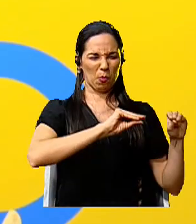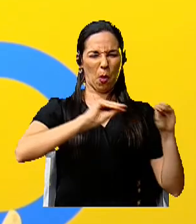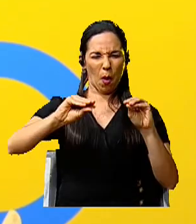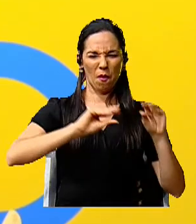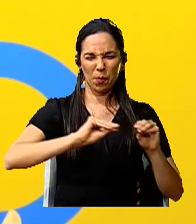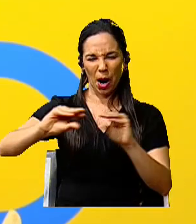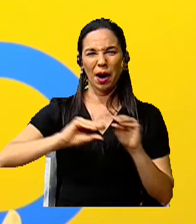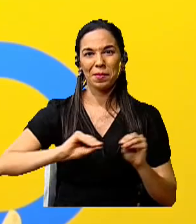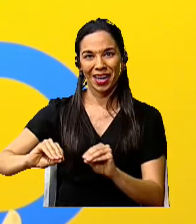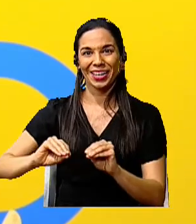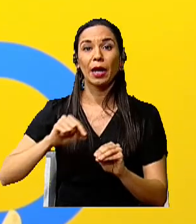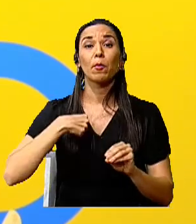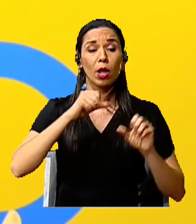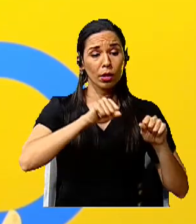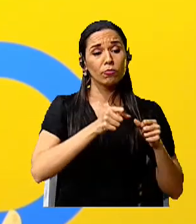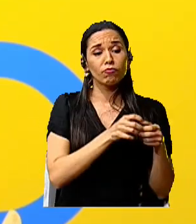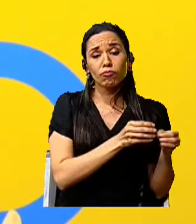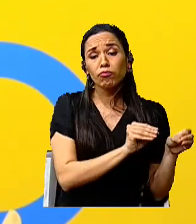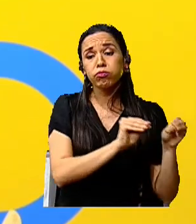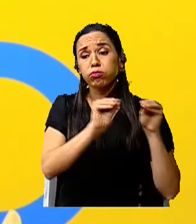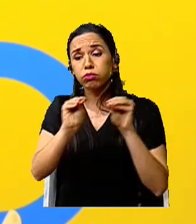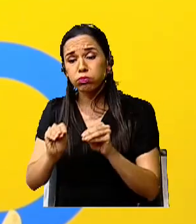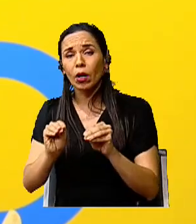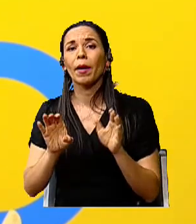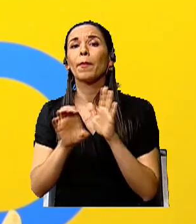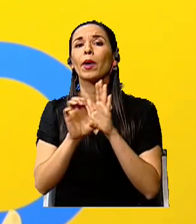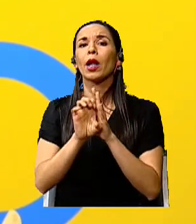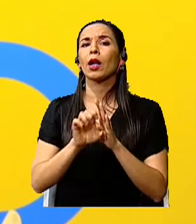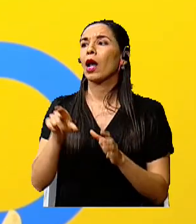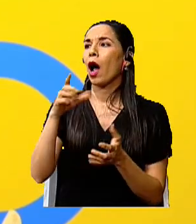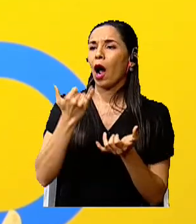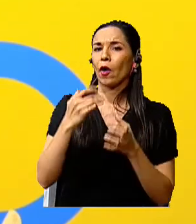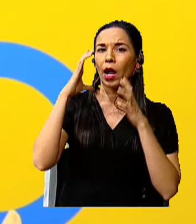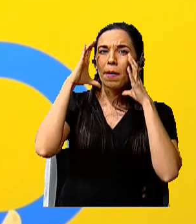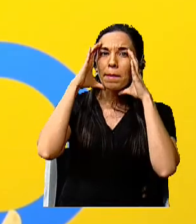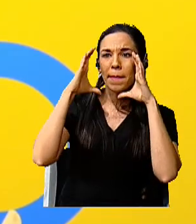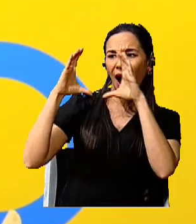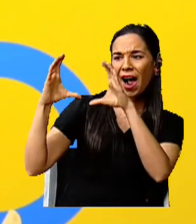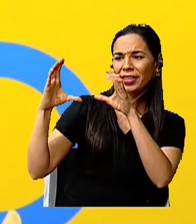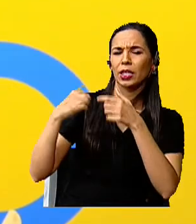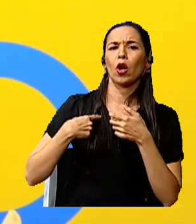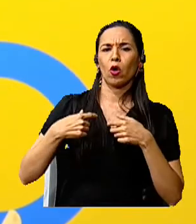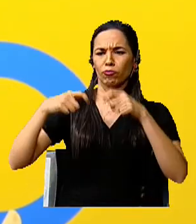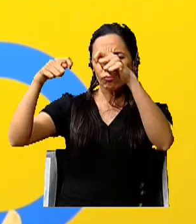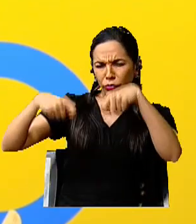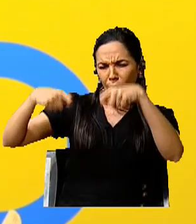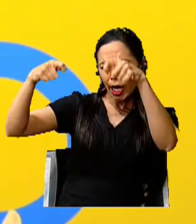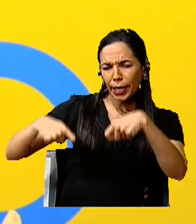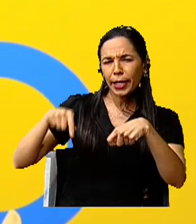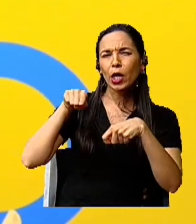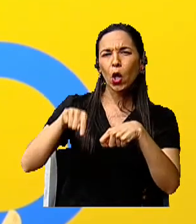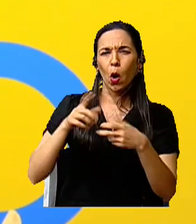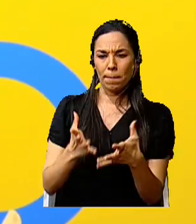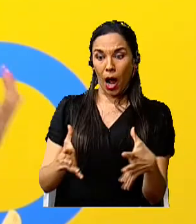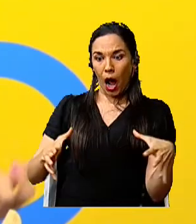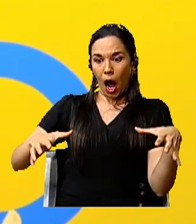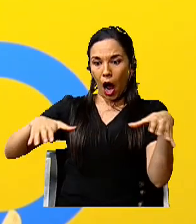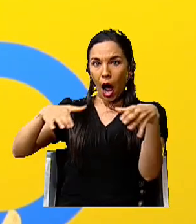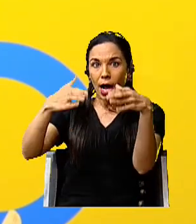tenemos, como en este caso, la máscara, el tejido, la vasija,